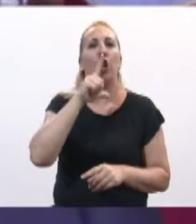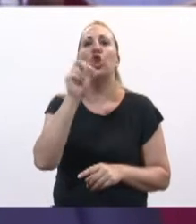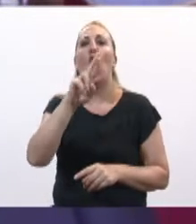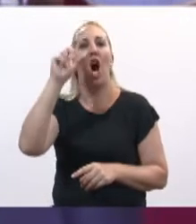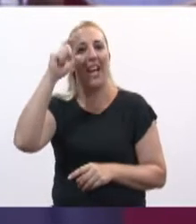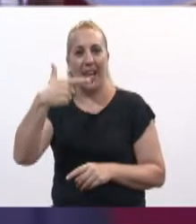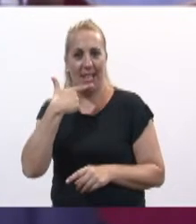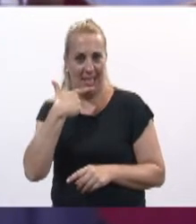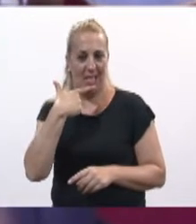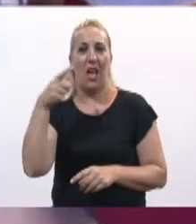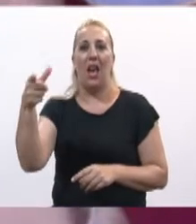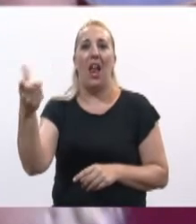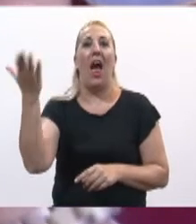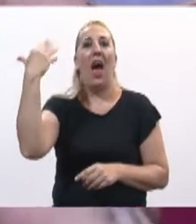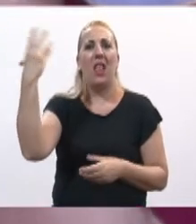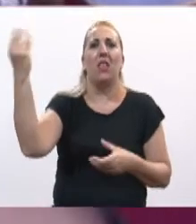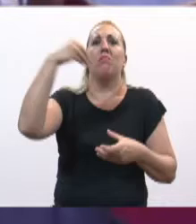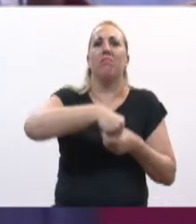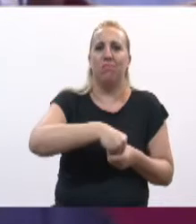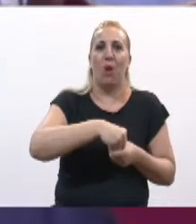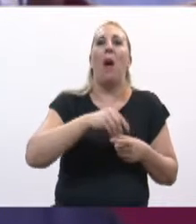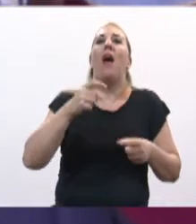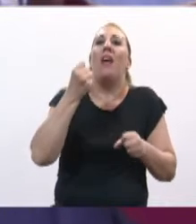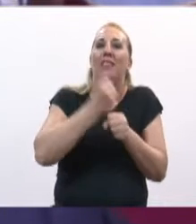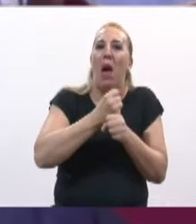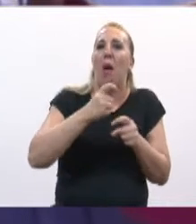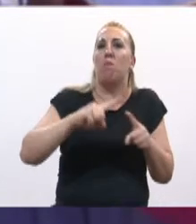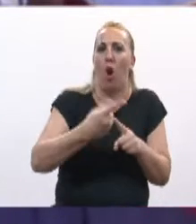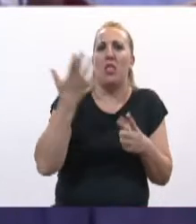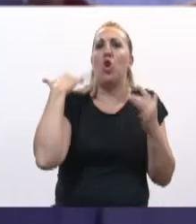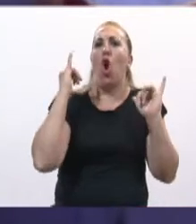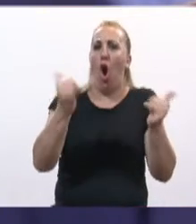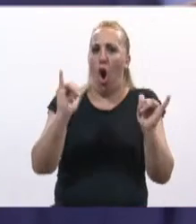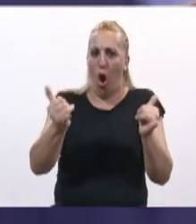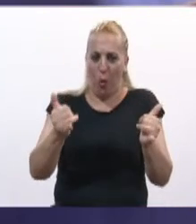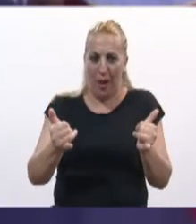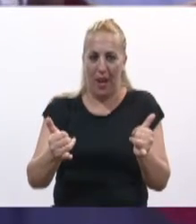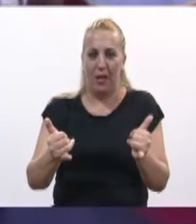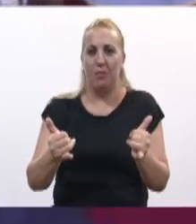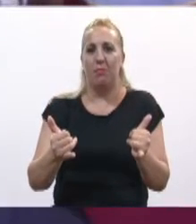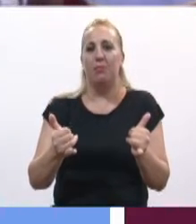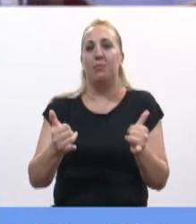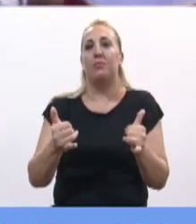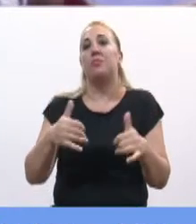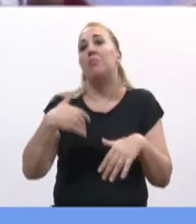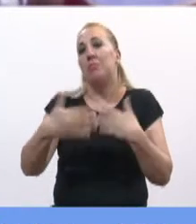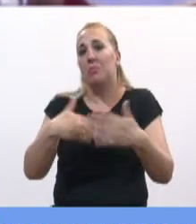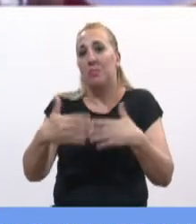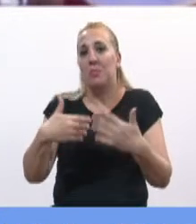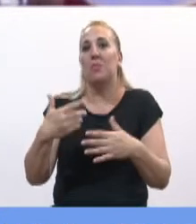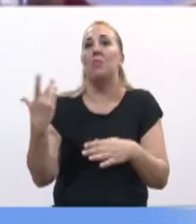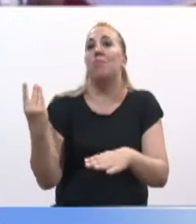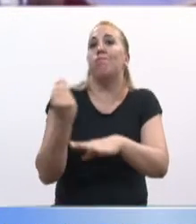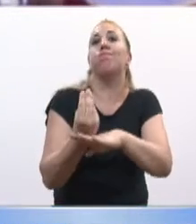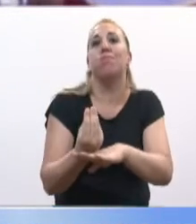que se incorporó de muy joven a la política, que luego ingresó al